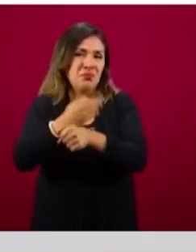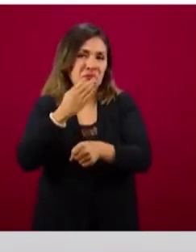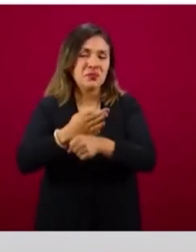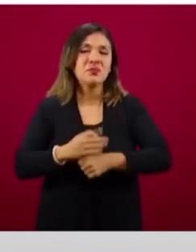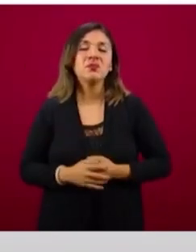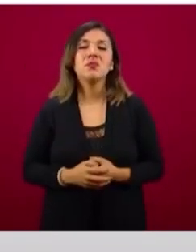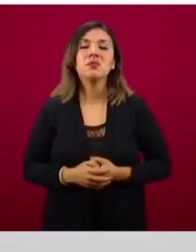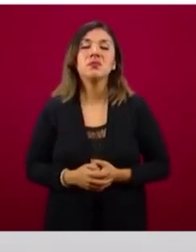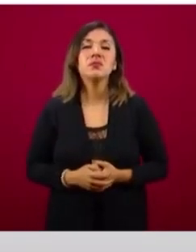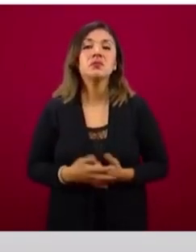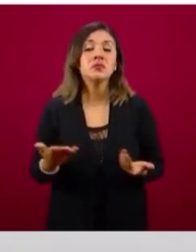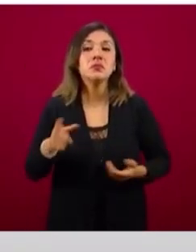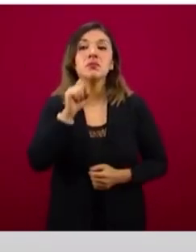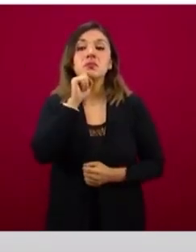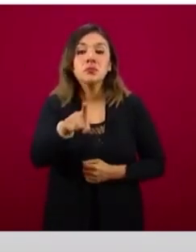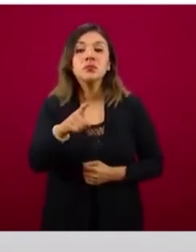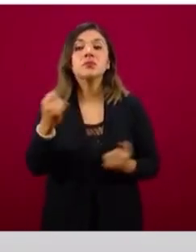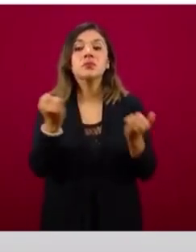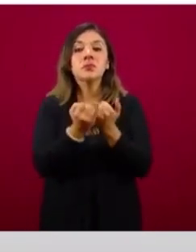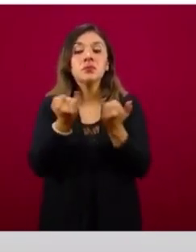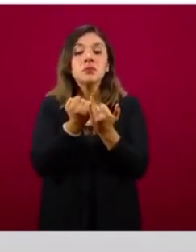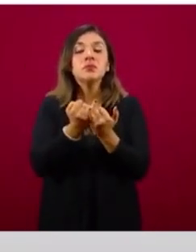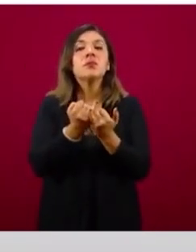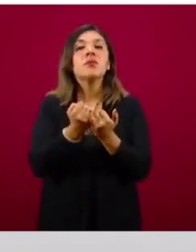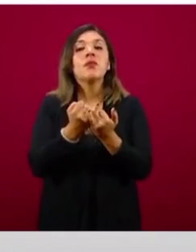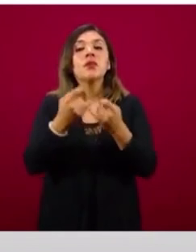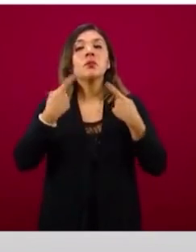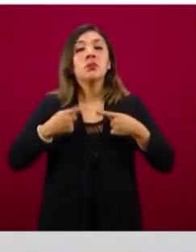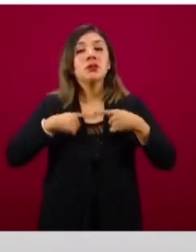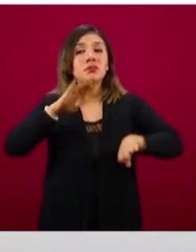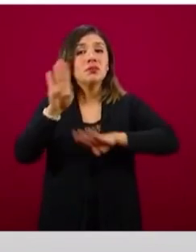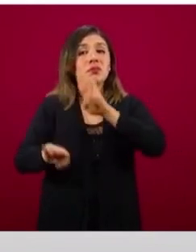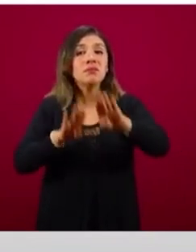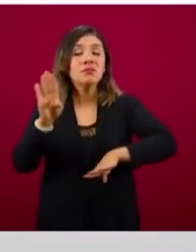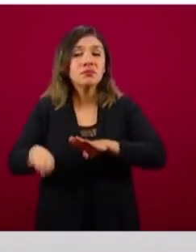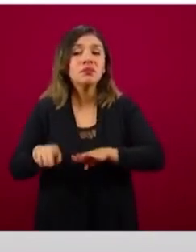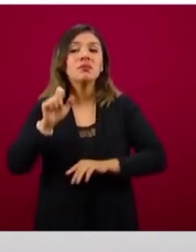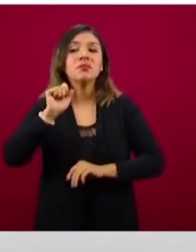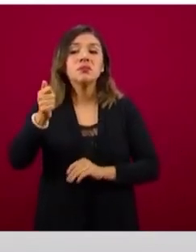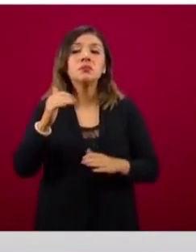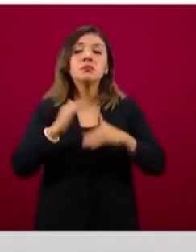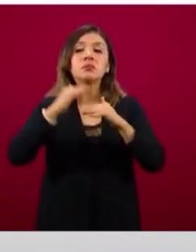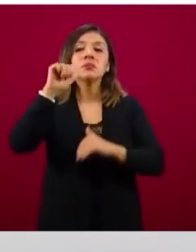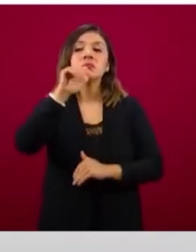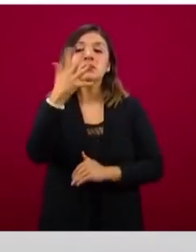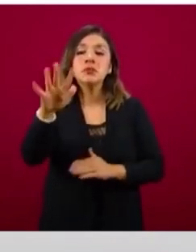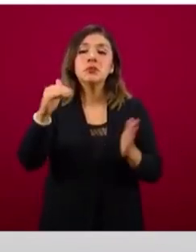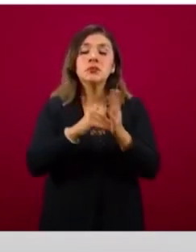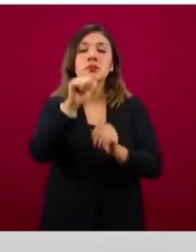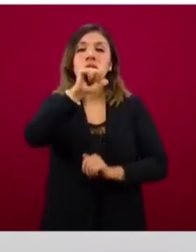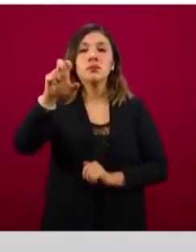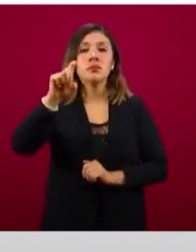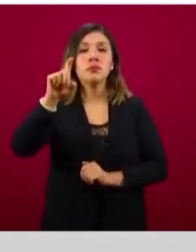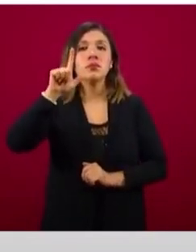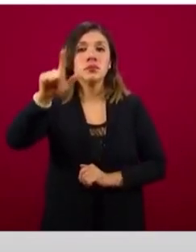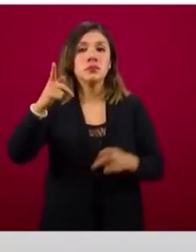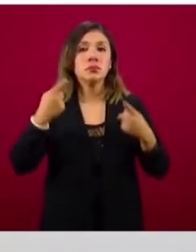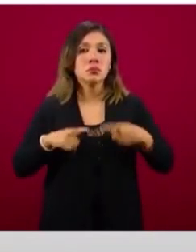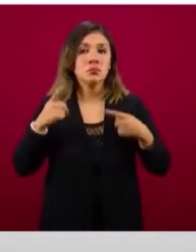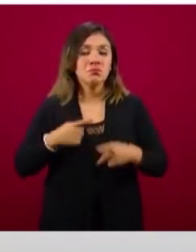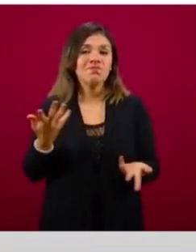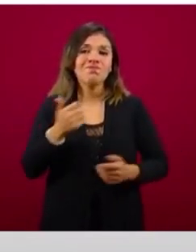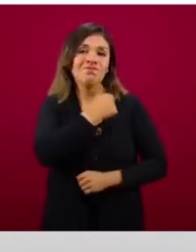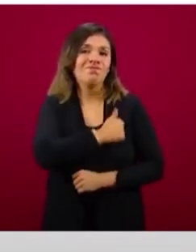Así también se actualiza la cifra de defunciones y son 10 mil 637 las personas que